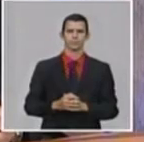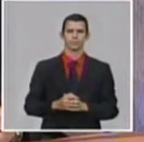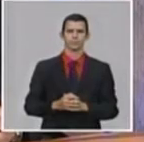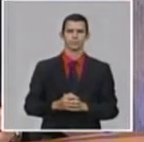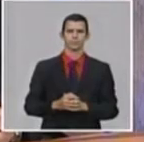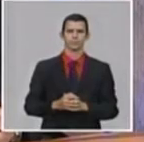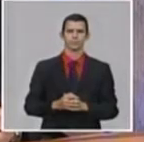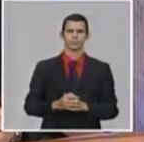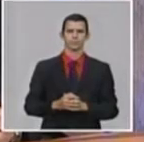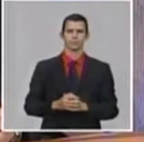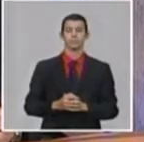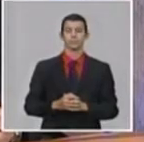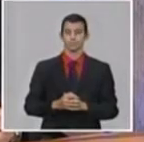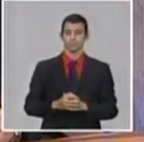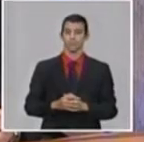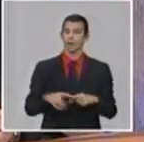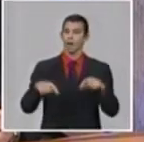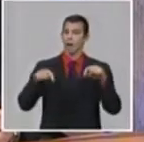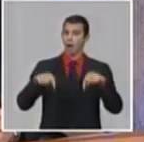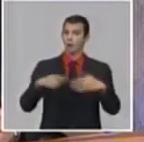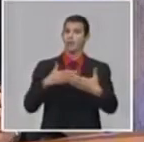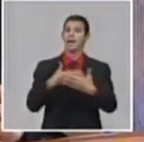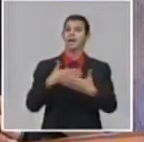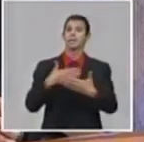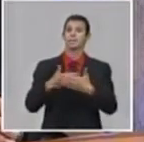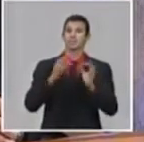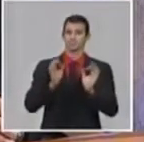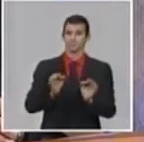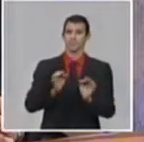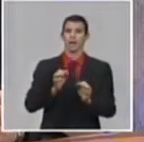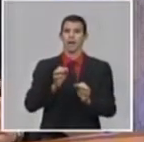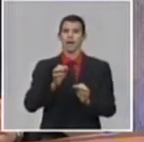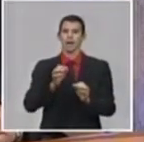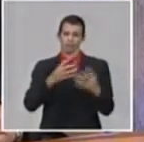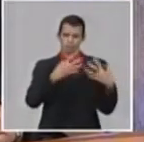medicamentos, o sea, los tenemos producidos en fase de producción